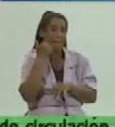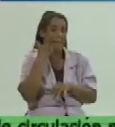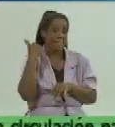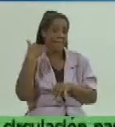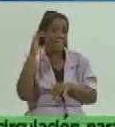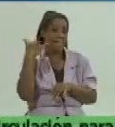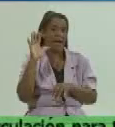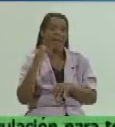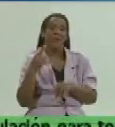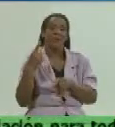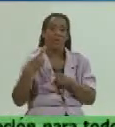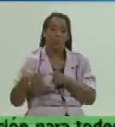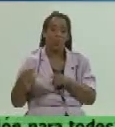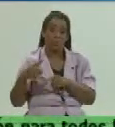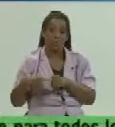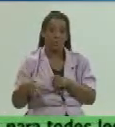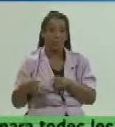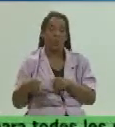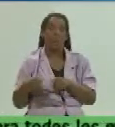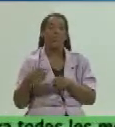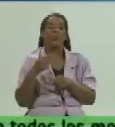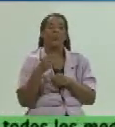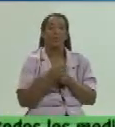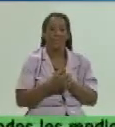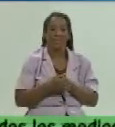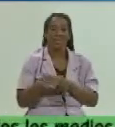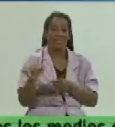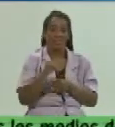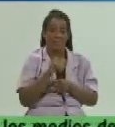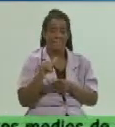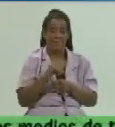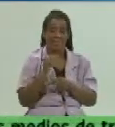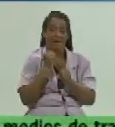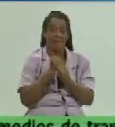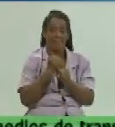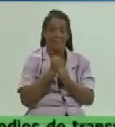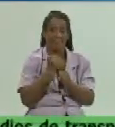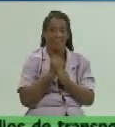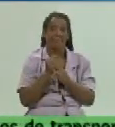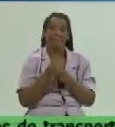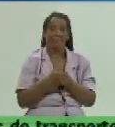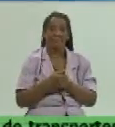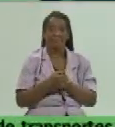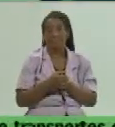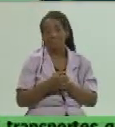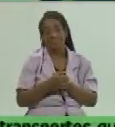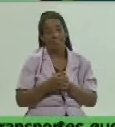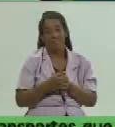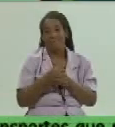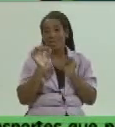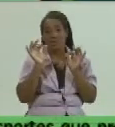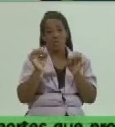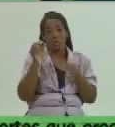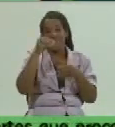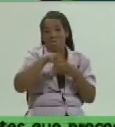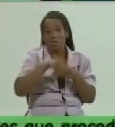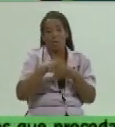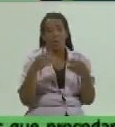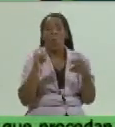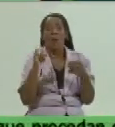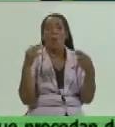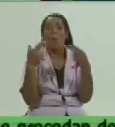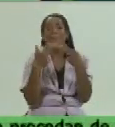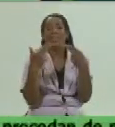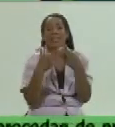el resto de los que están agenciando esa misma actividad esa misma actividad correcto entra dentro de la misma competencia que